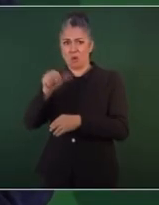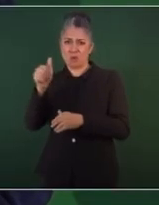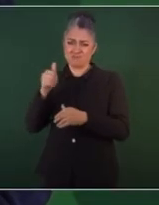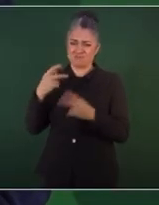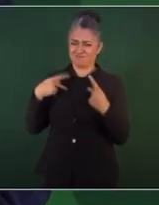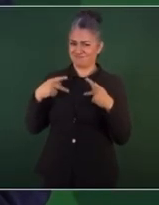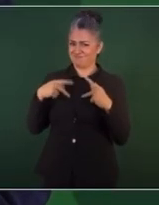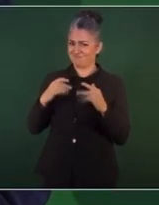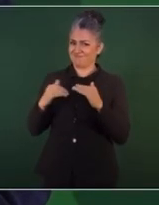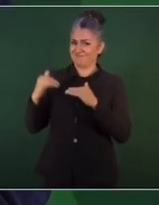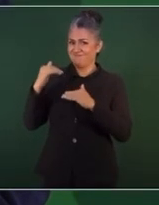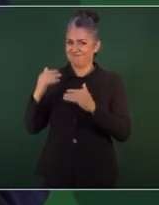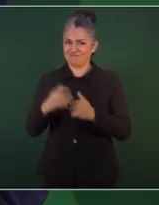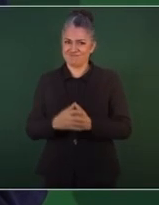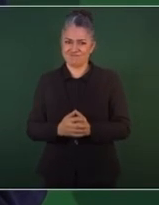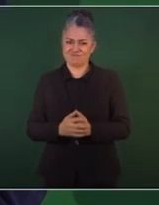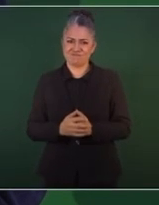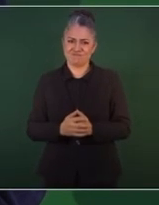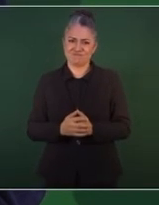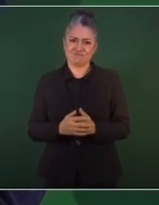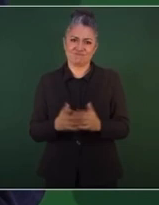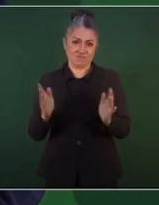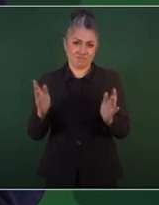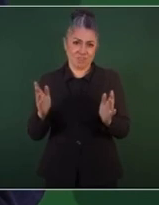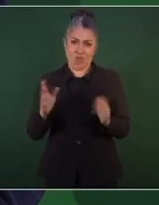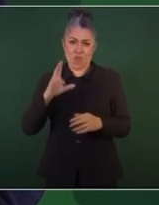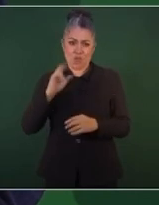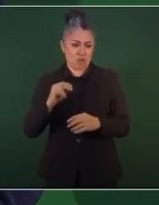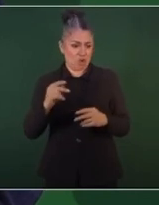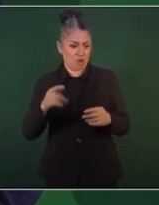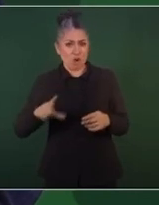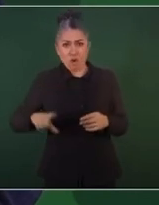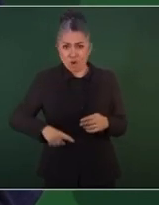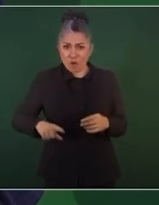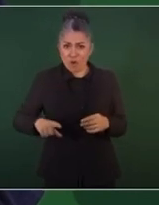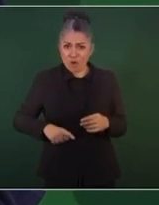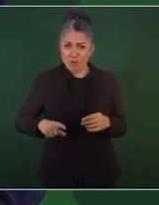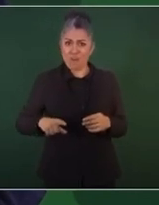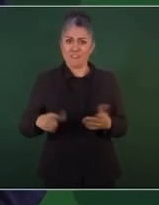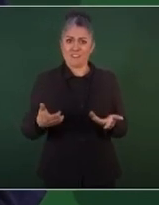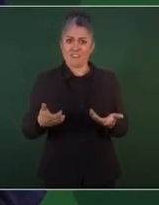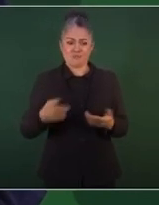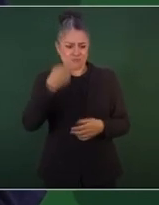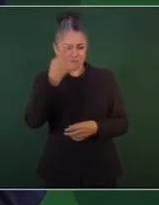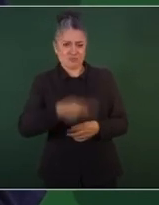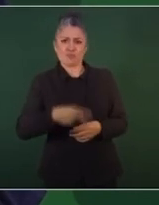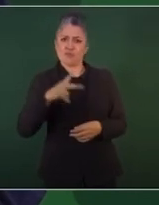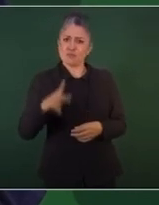pueblos, que no son los intereses de los gobiernos democráticos. ¿Mande?